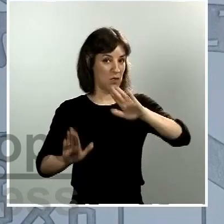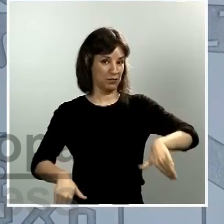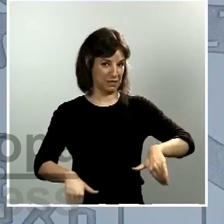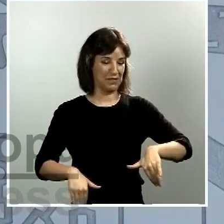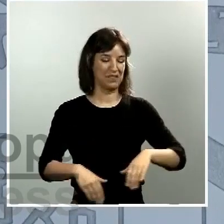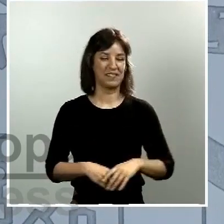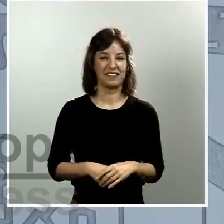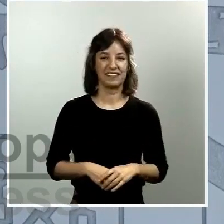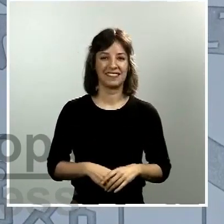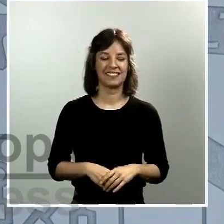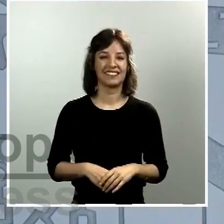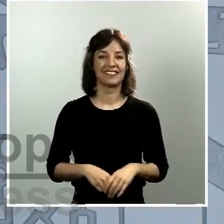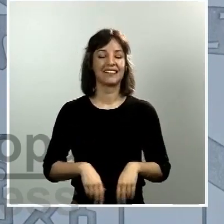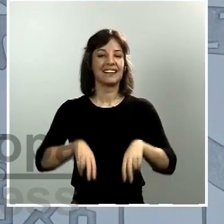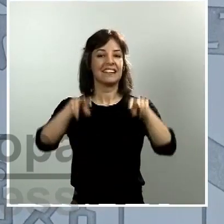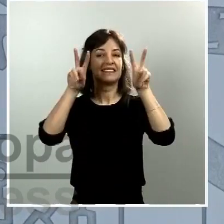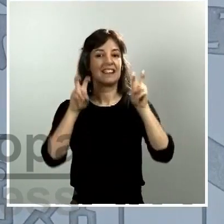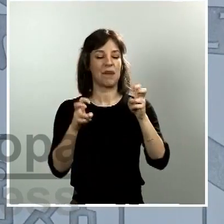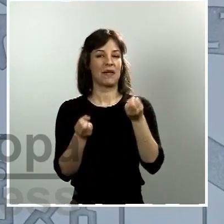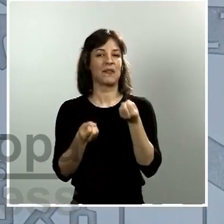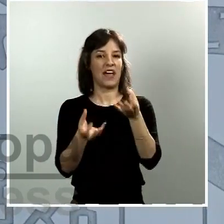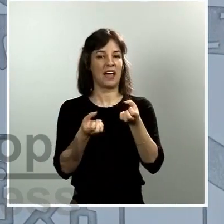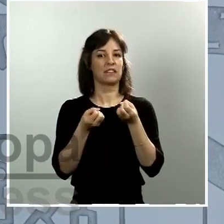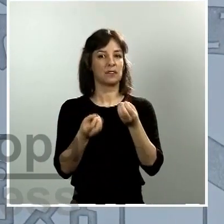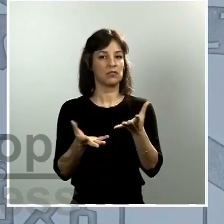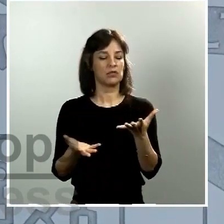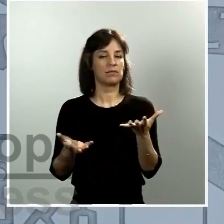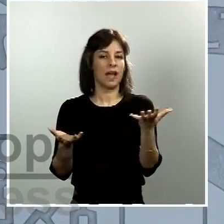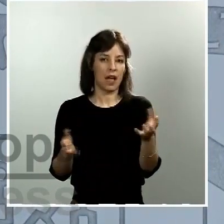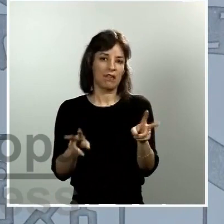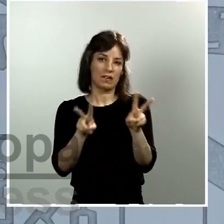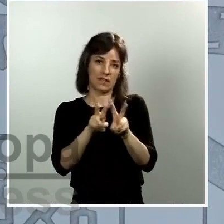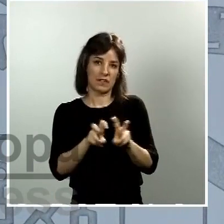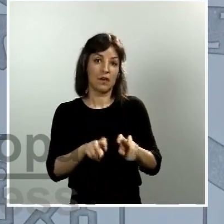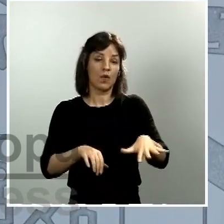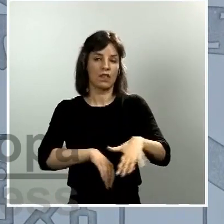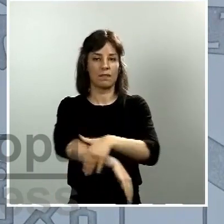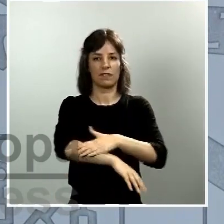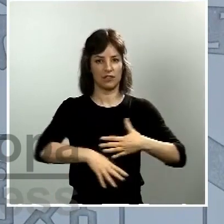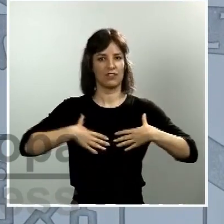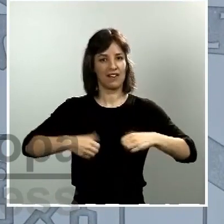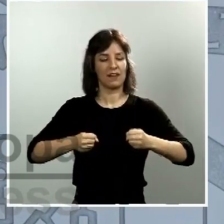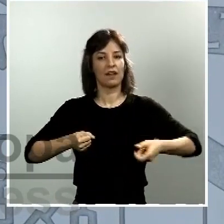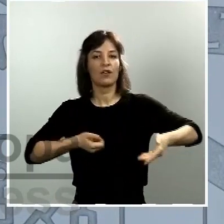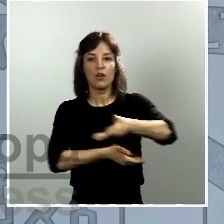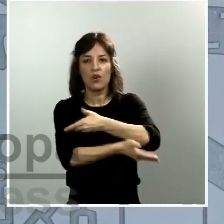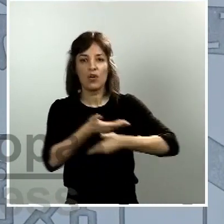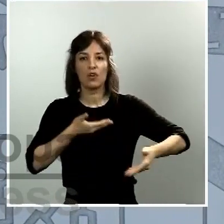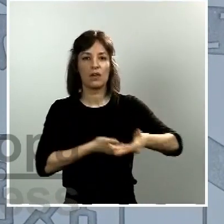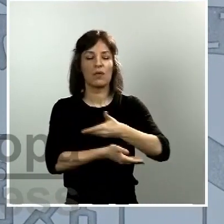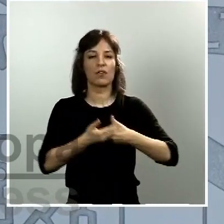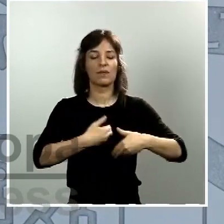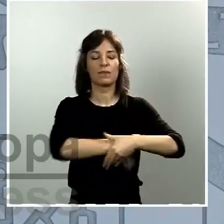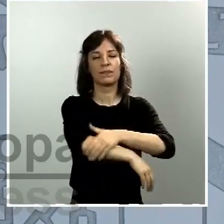En cuanto a los datos, son datos que están analizando en el Ministerio de Sanidad en colaboración con el Ministerio de